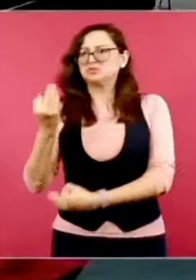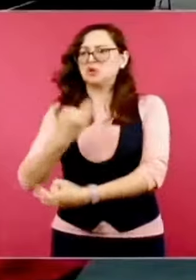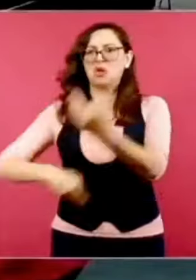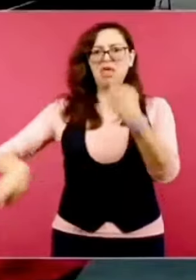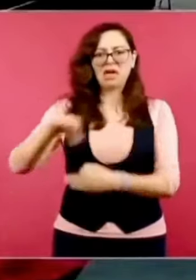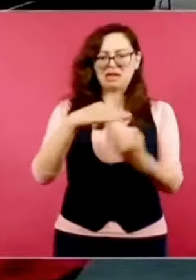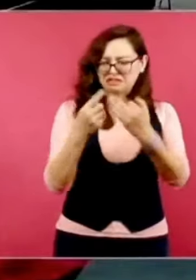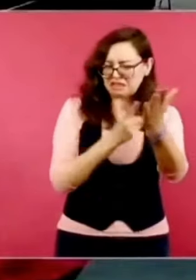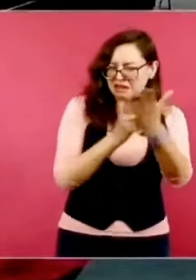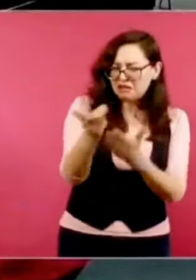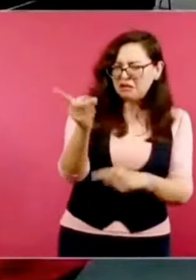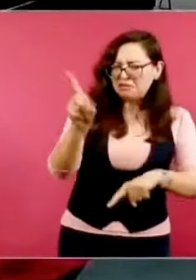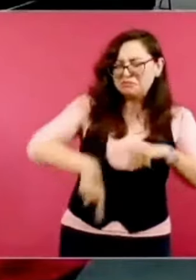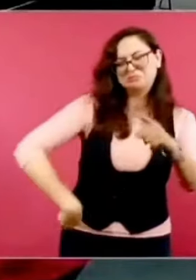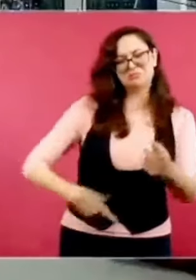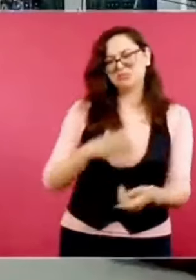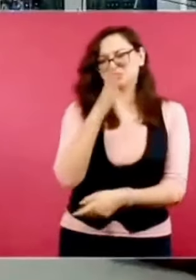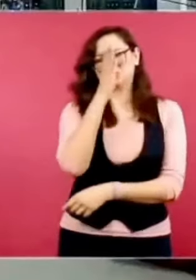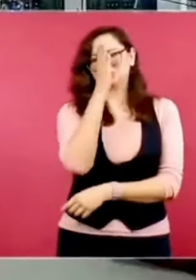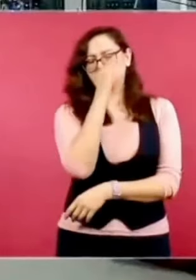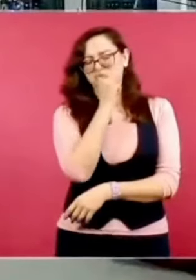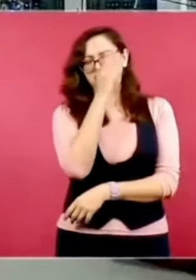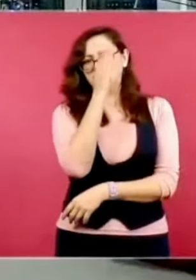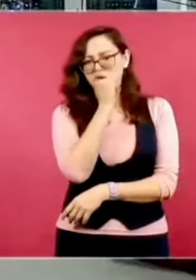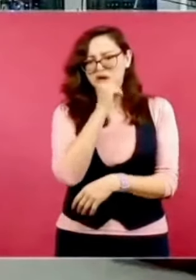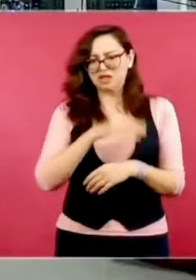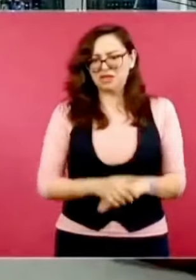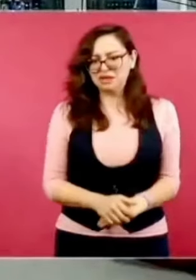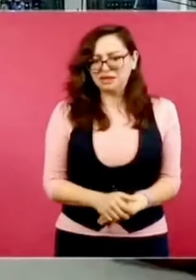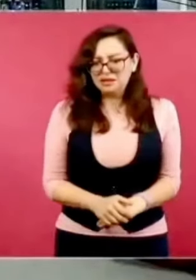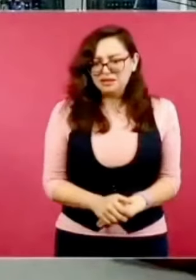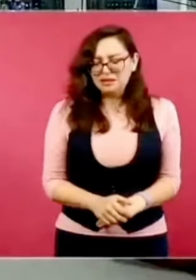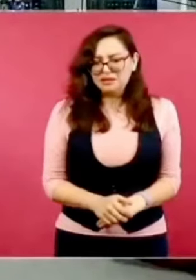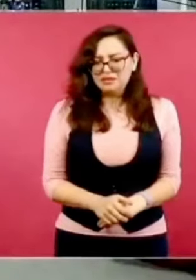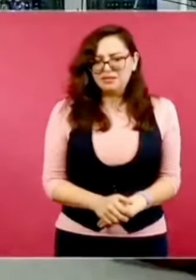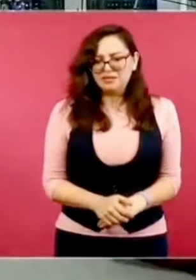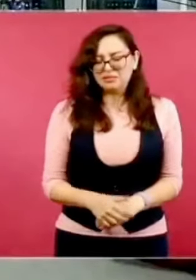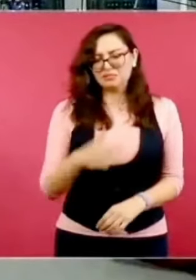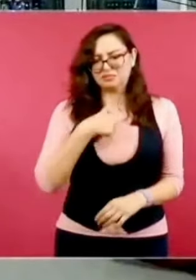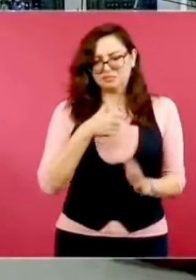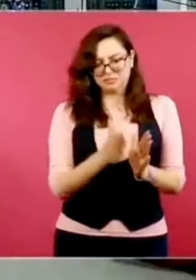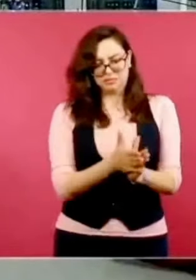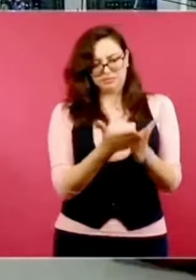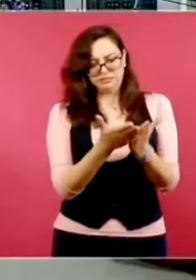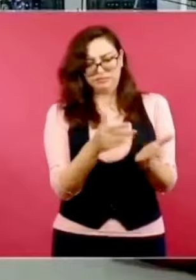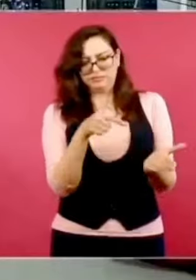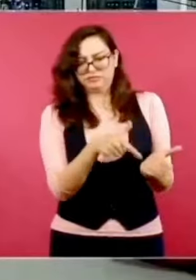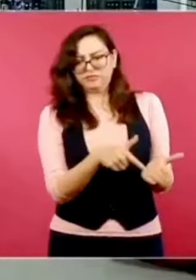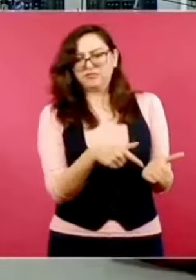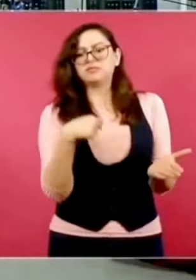Y aquí en el libro hablo de